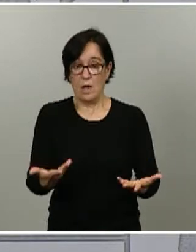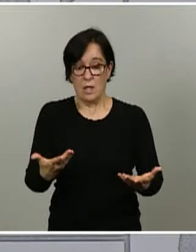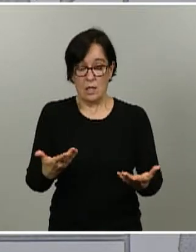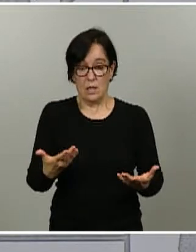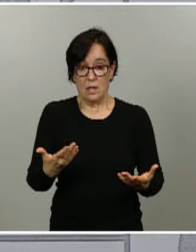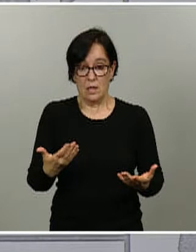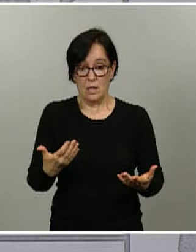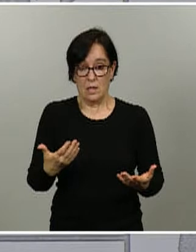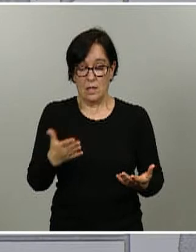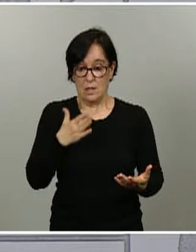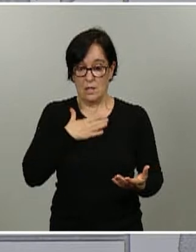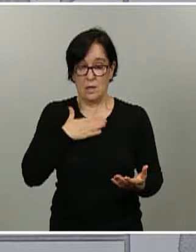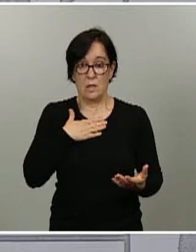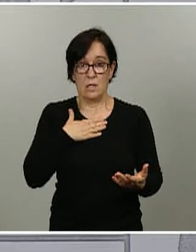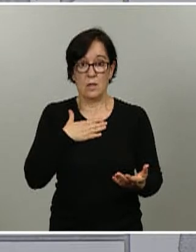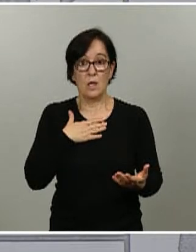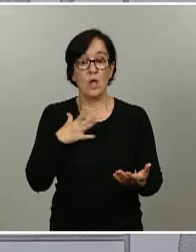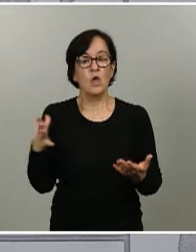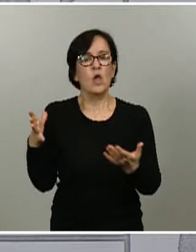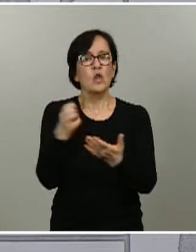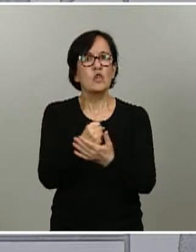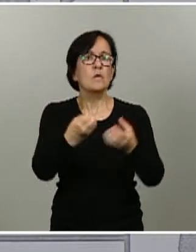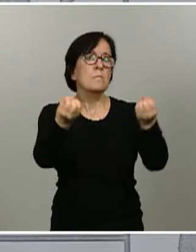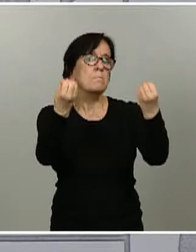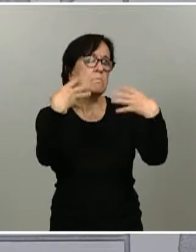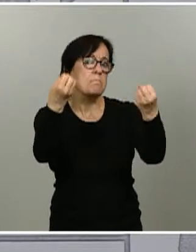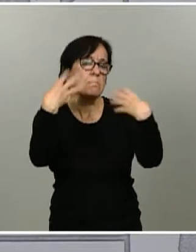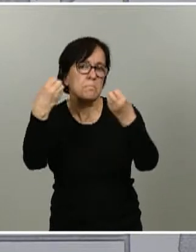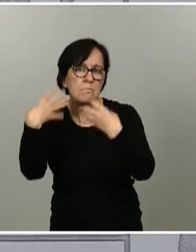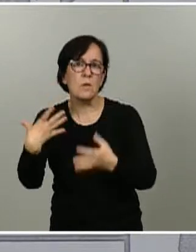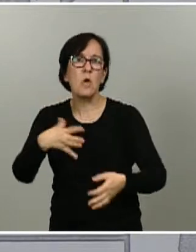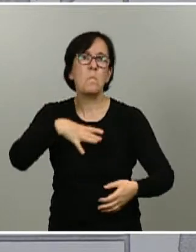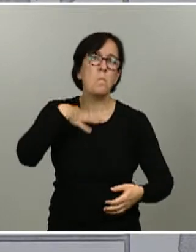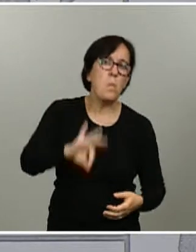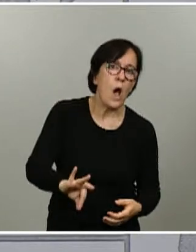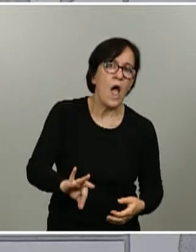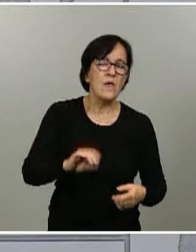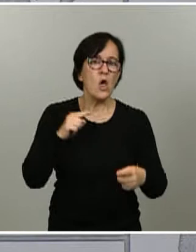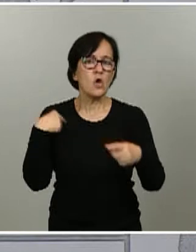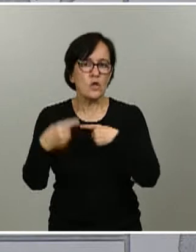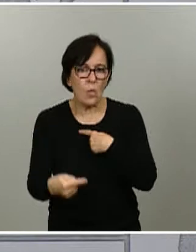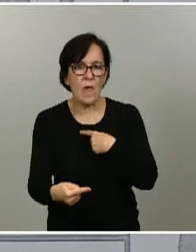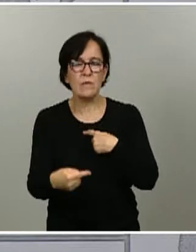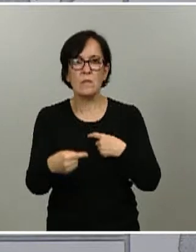todas las informaciones que nos llegan sobre posibles consecuencias que pudiera tener